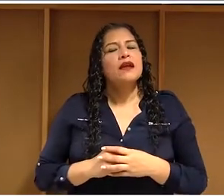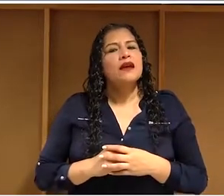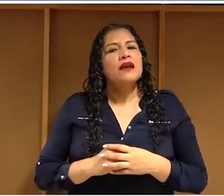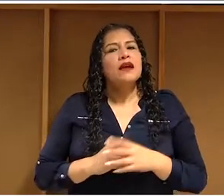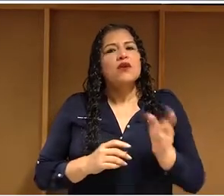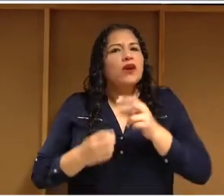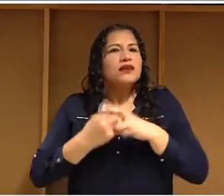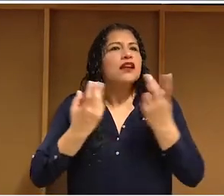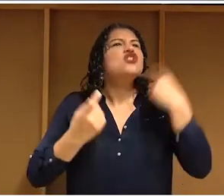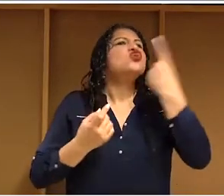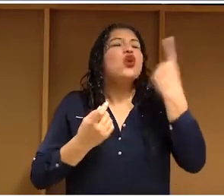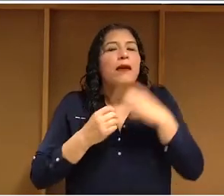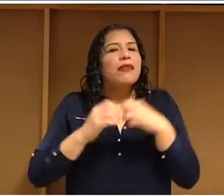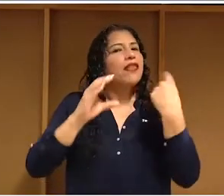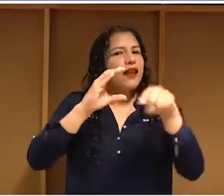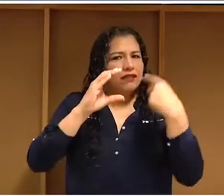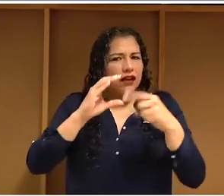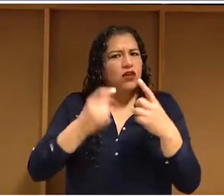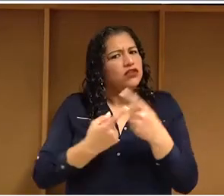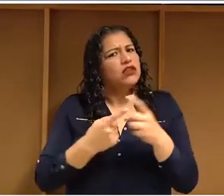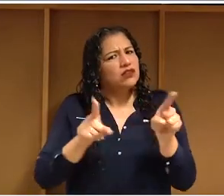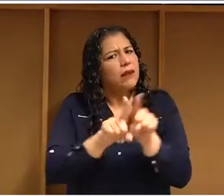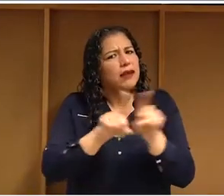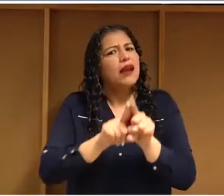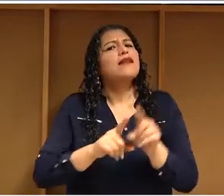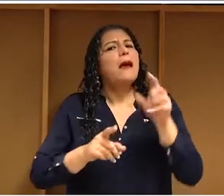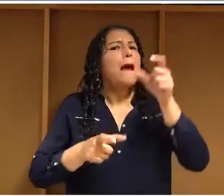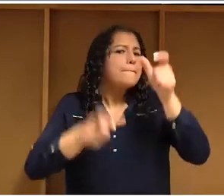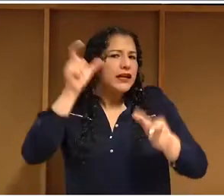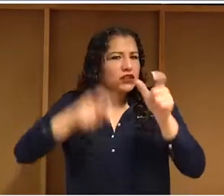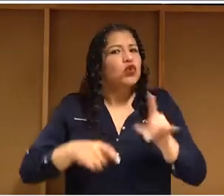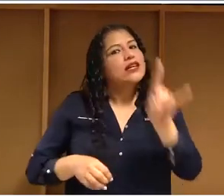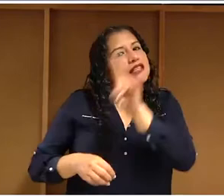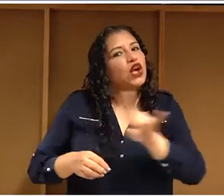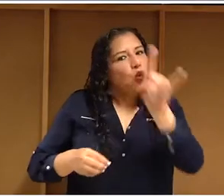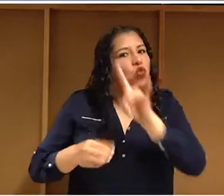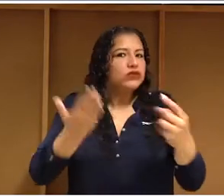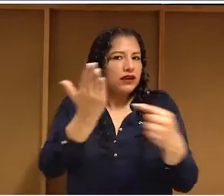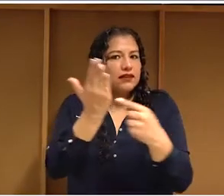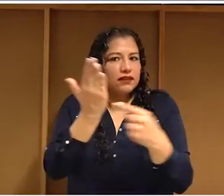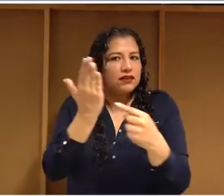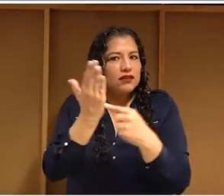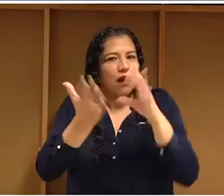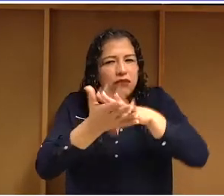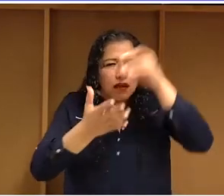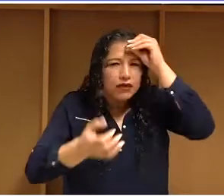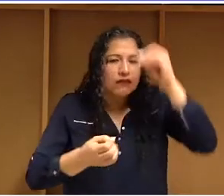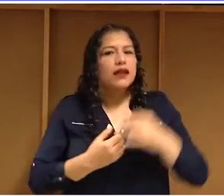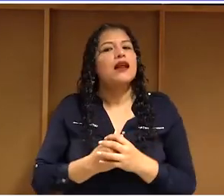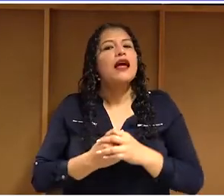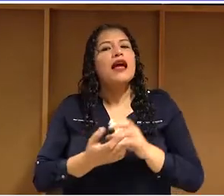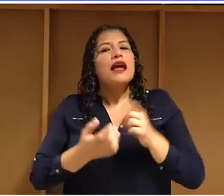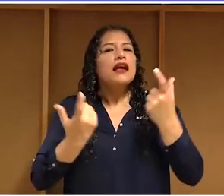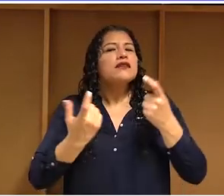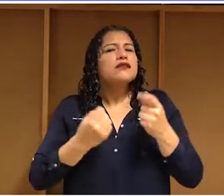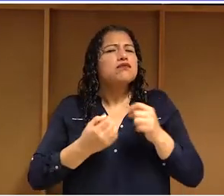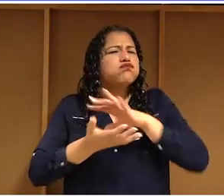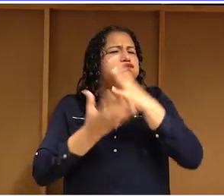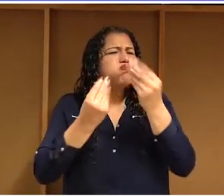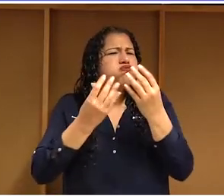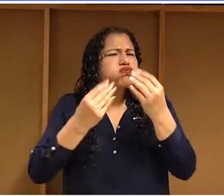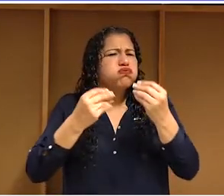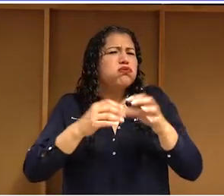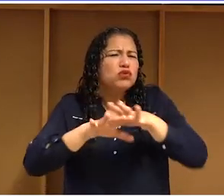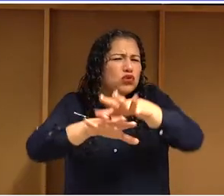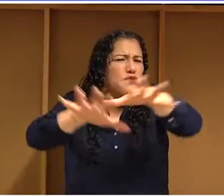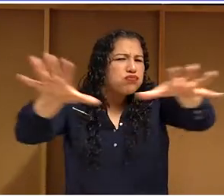visualización del Internet, sino es la imagen de personas. Porque, finalmente, el entorno digital, esa ciudad que es el espacio digital, está compuesta